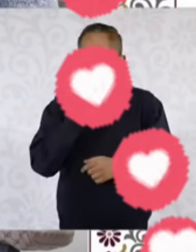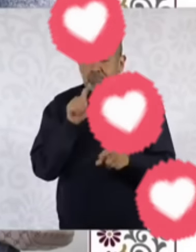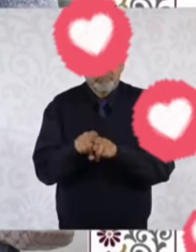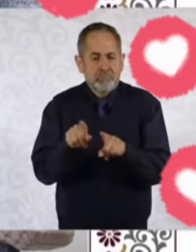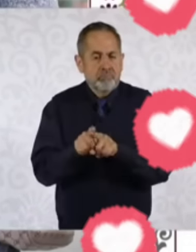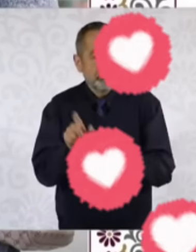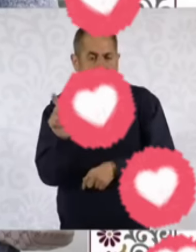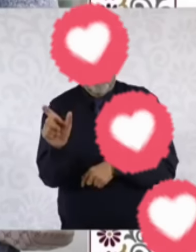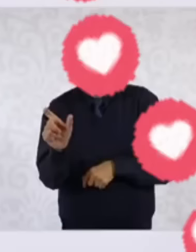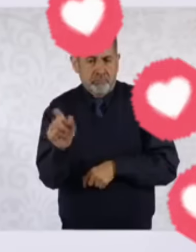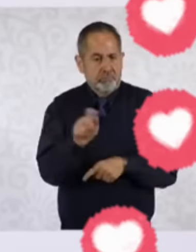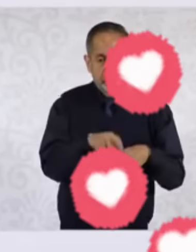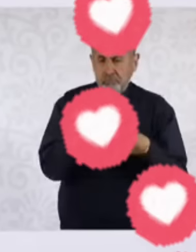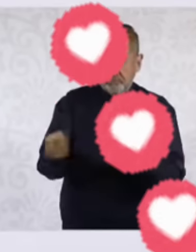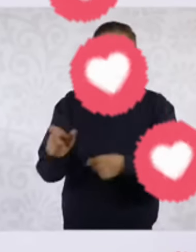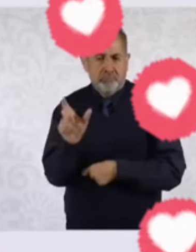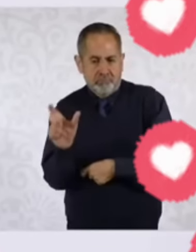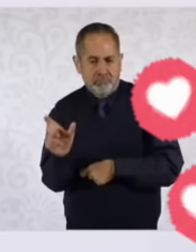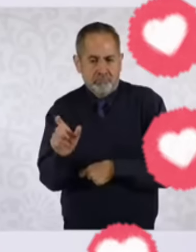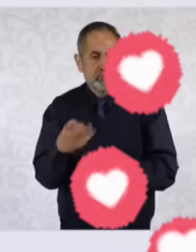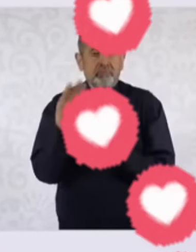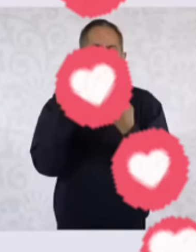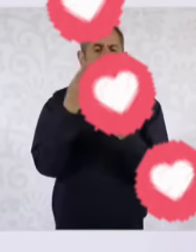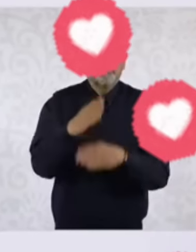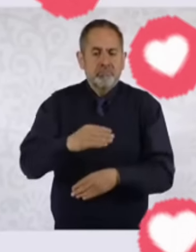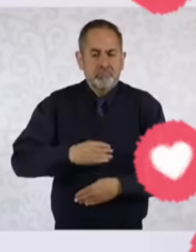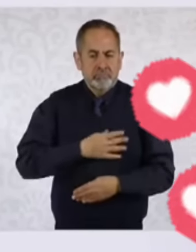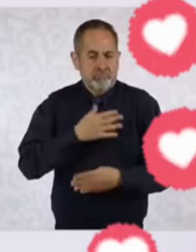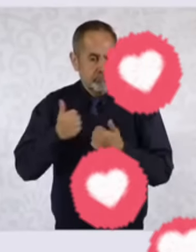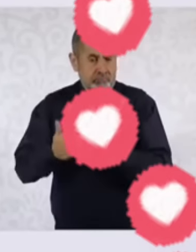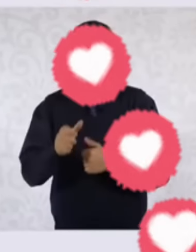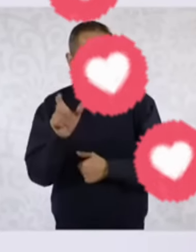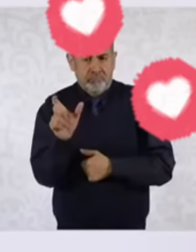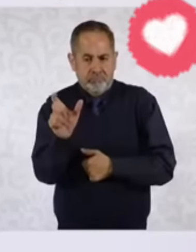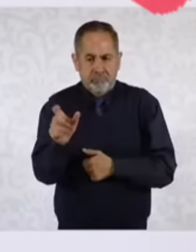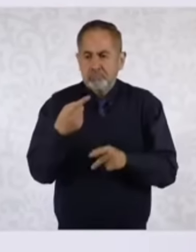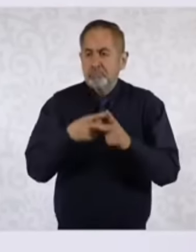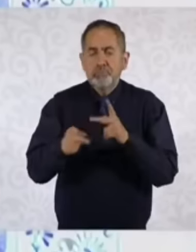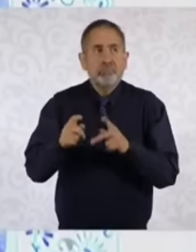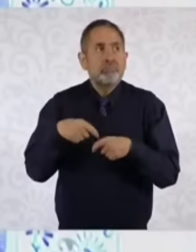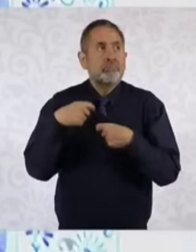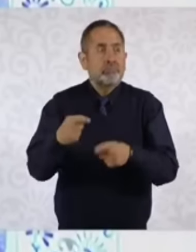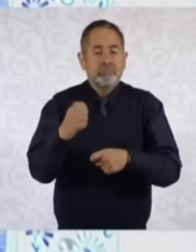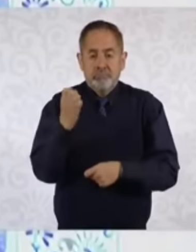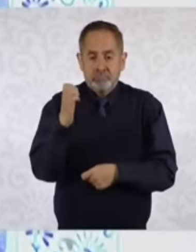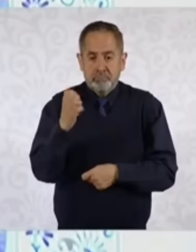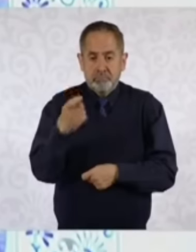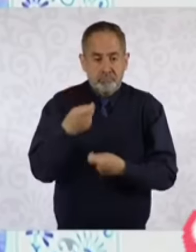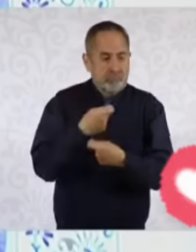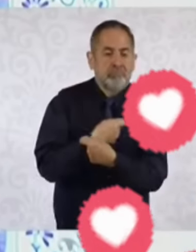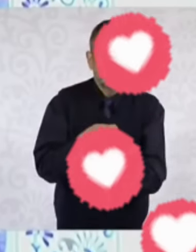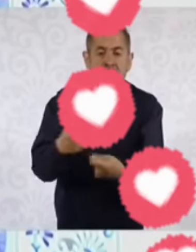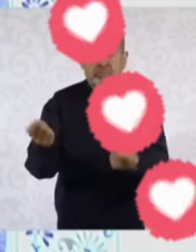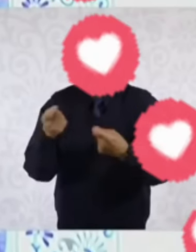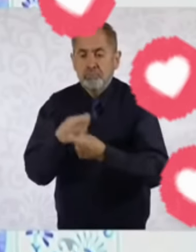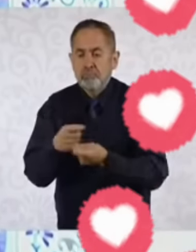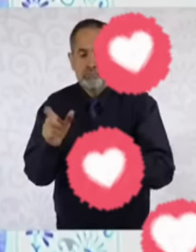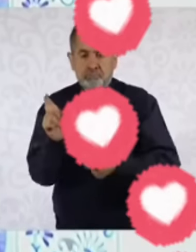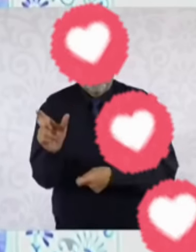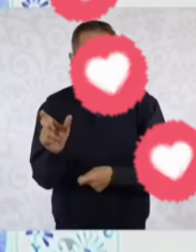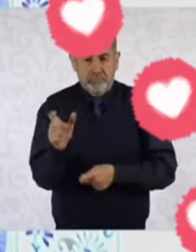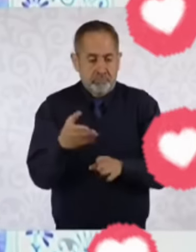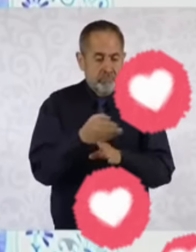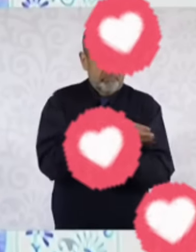a través de la tarjeta del Banco del Bienestar y estaremos entregándolas a partir del mes de enero. De tal manera que el registro sea